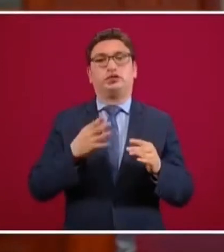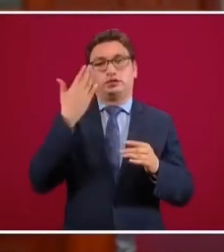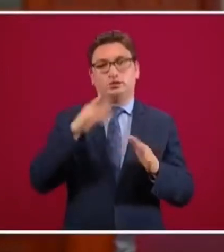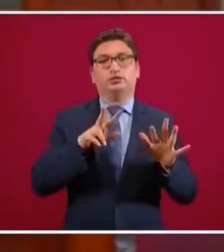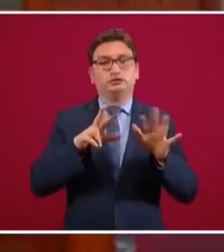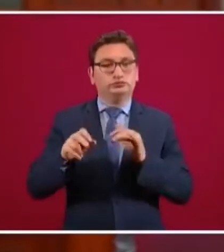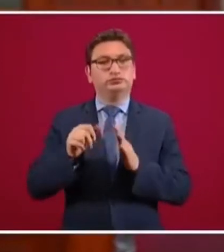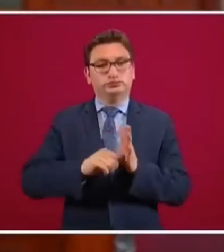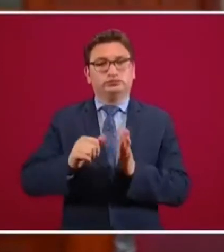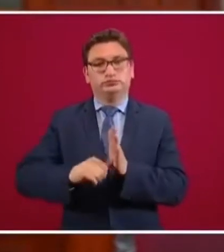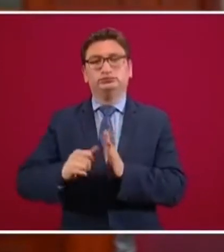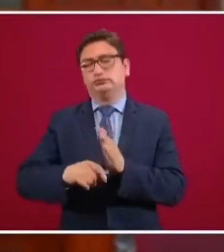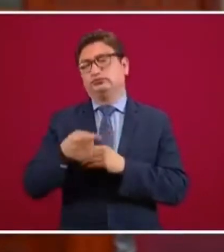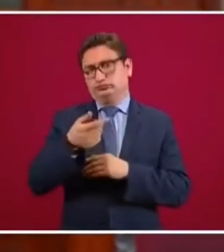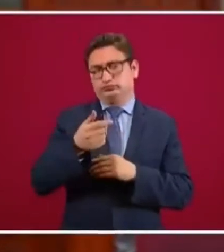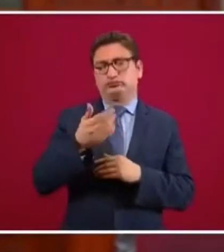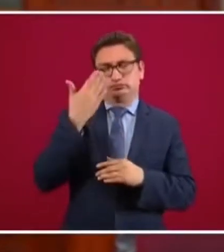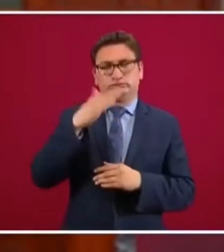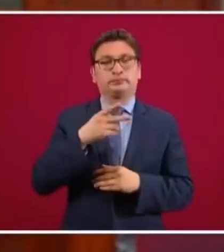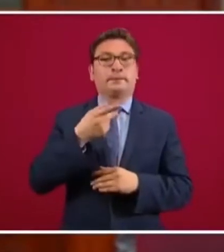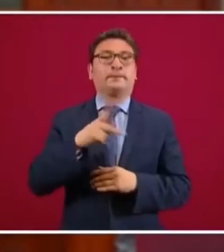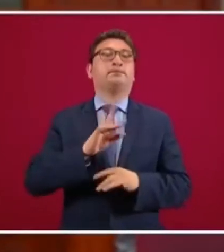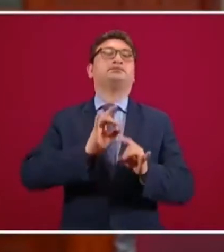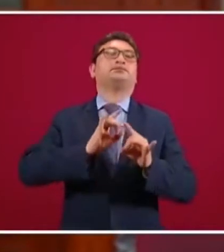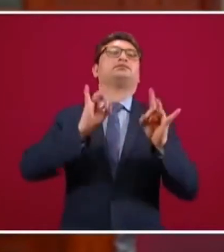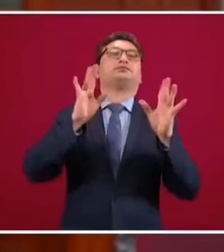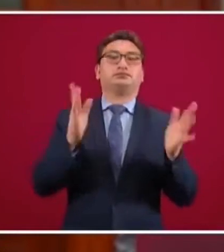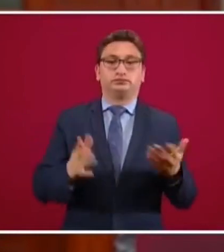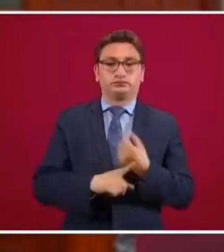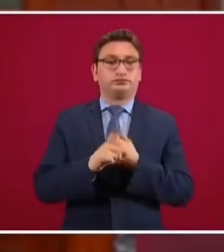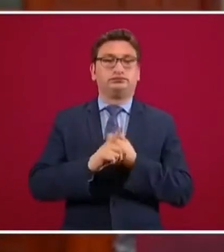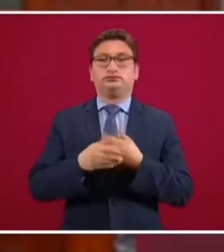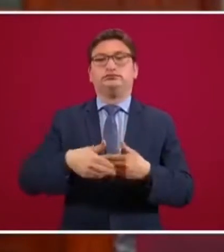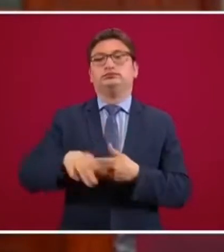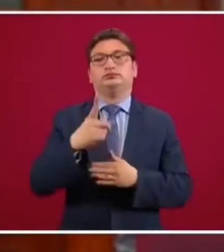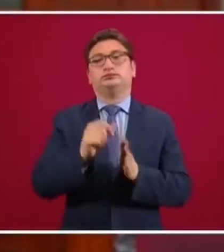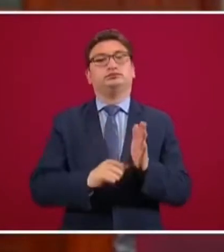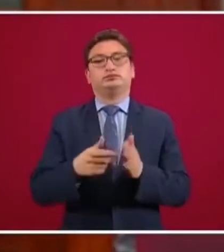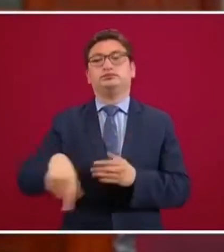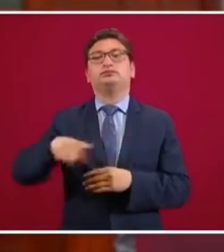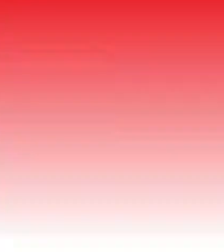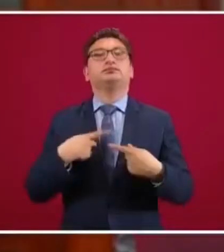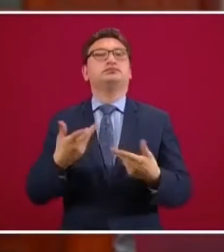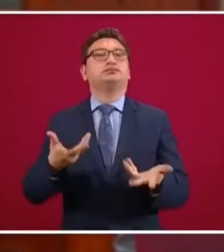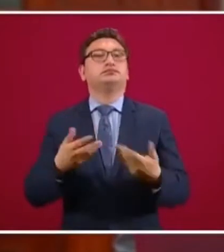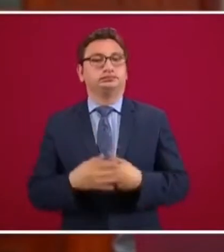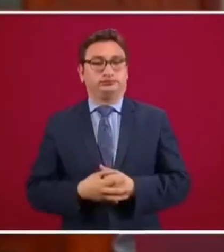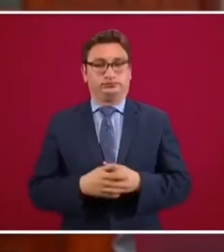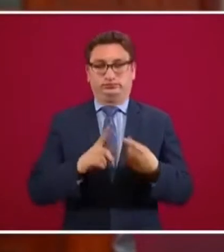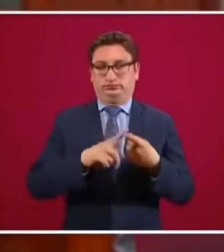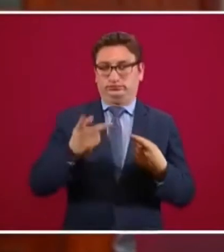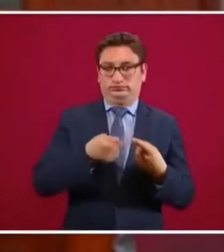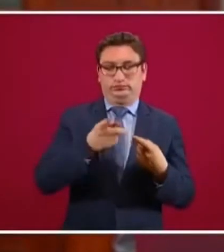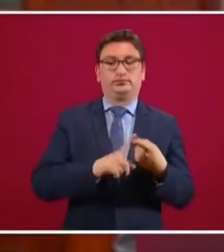pesos puede ser mínimo, pero no sabemos qué pueda pasar de aquí en unos meses a estas personas. Esa sería la primera